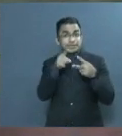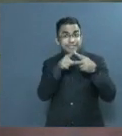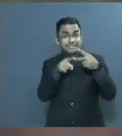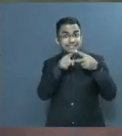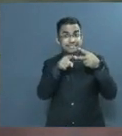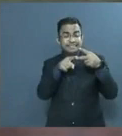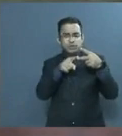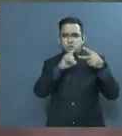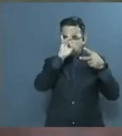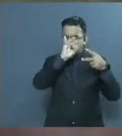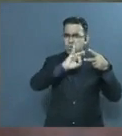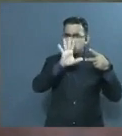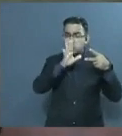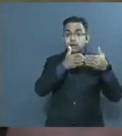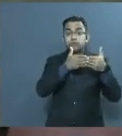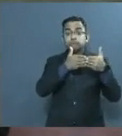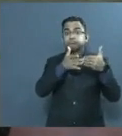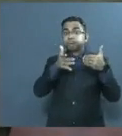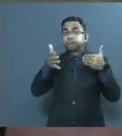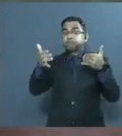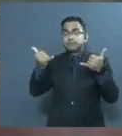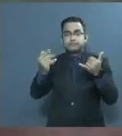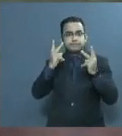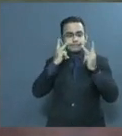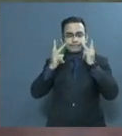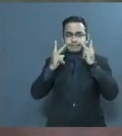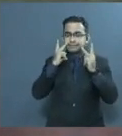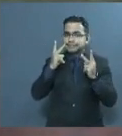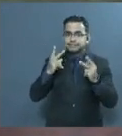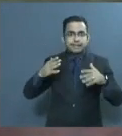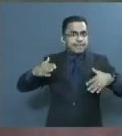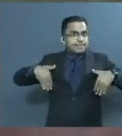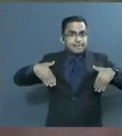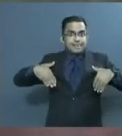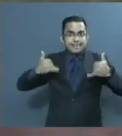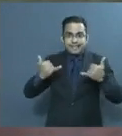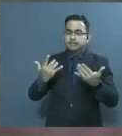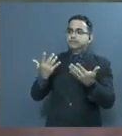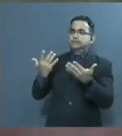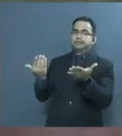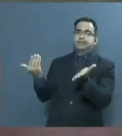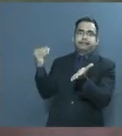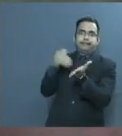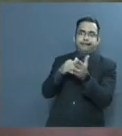catástrofe sanitaria de la magnitud de la que hemos estado viviendo.